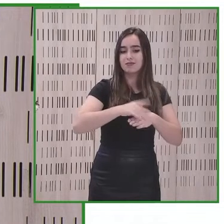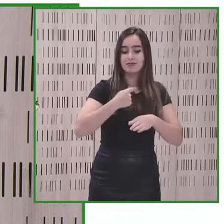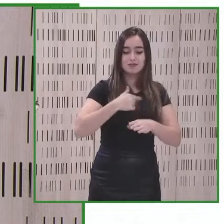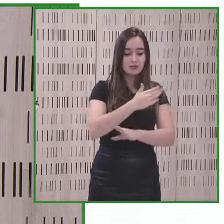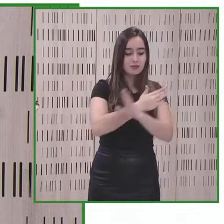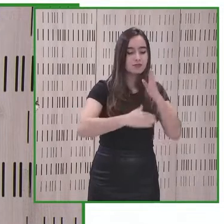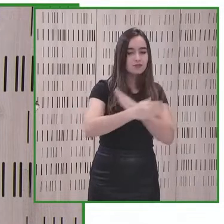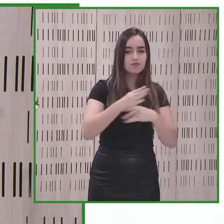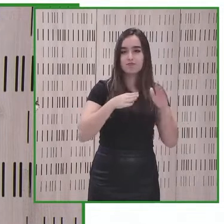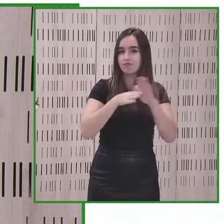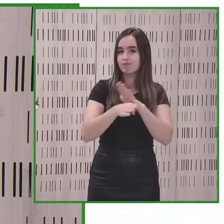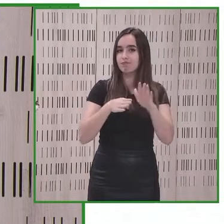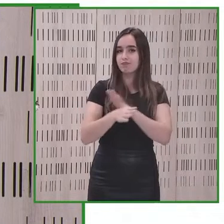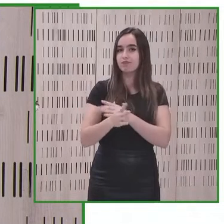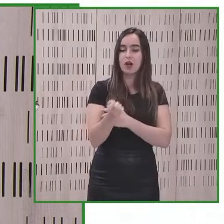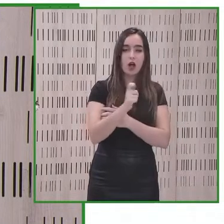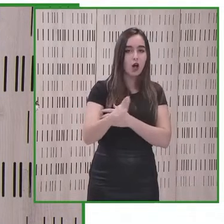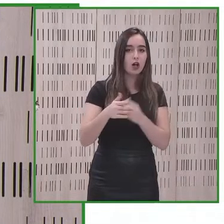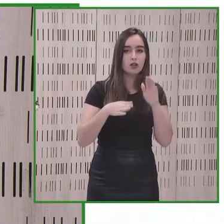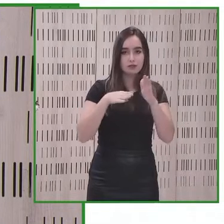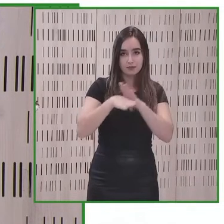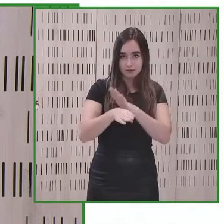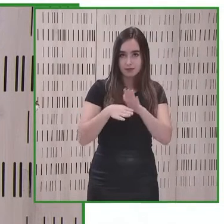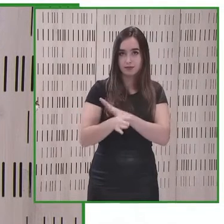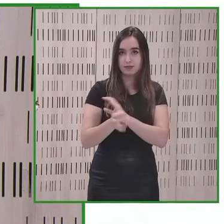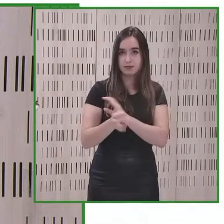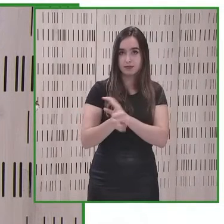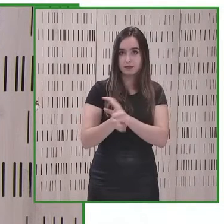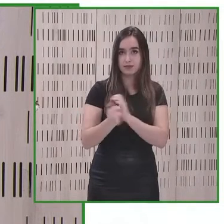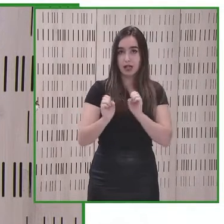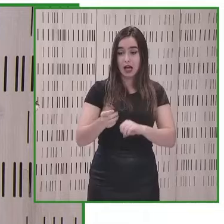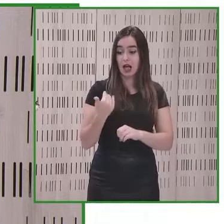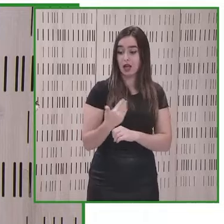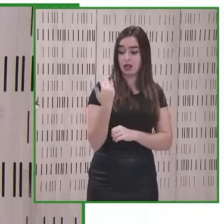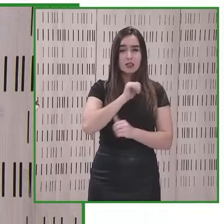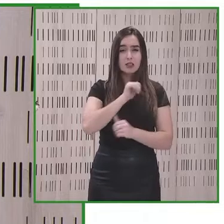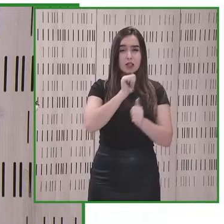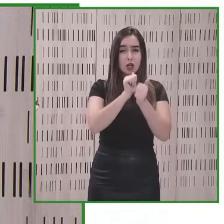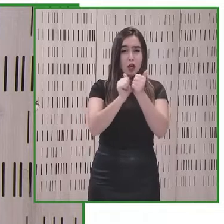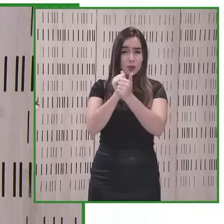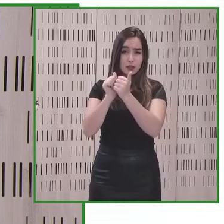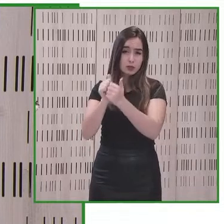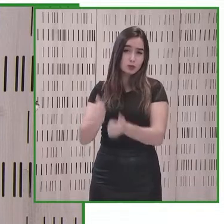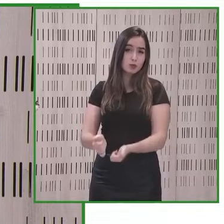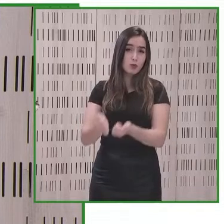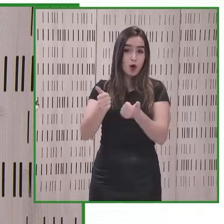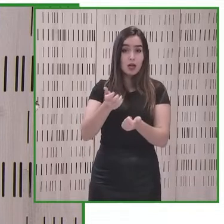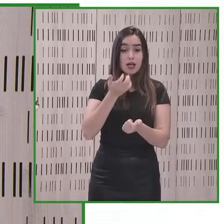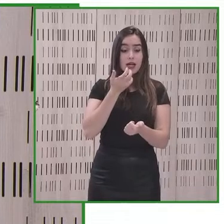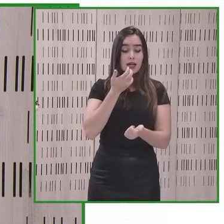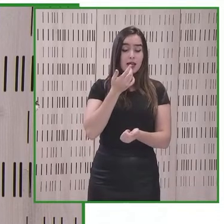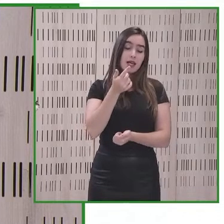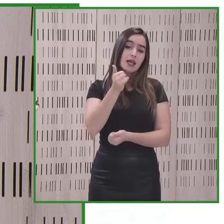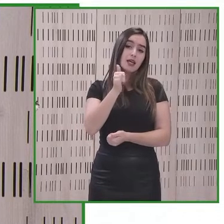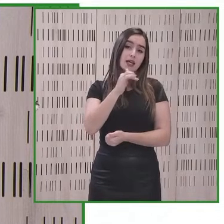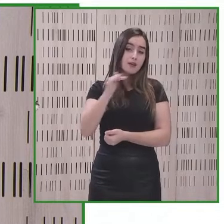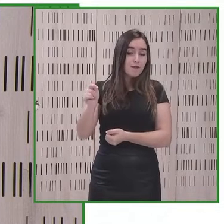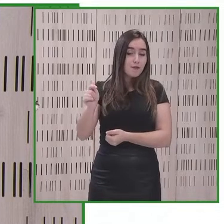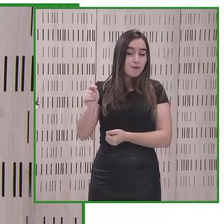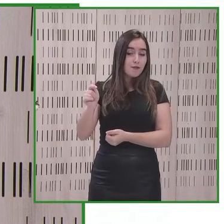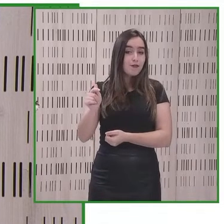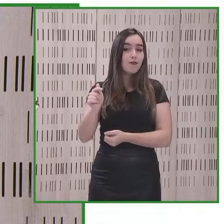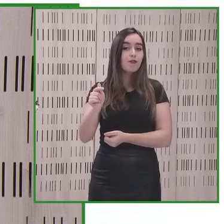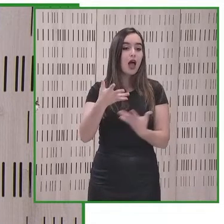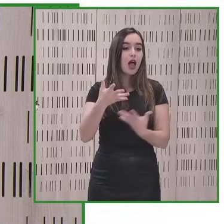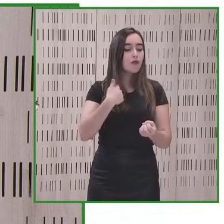españa si es un país accesible será un país más competitivo españa que supone que tenemos turismo accesible seremos un